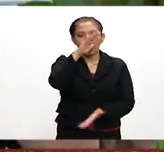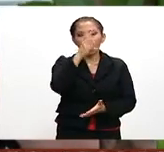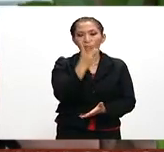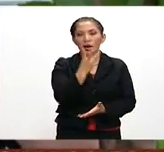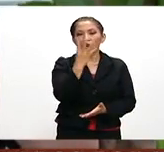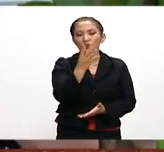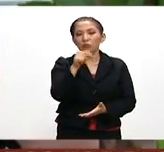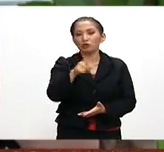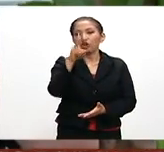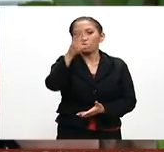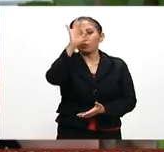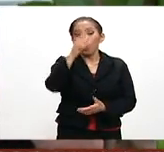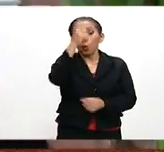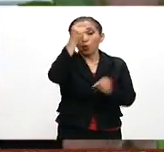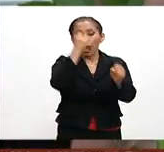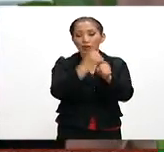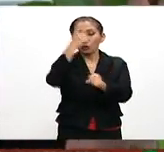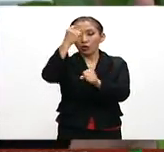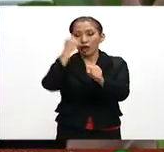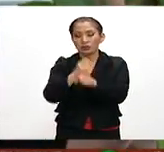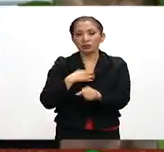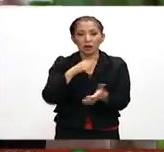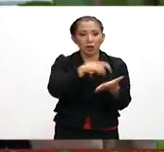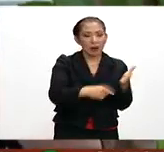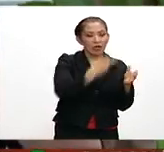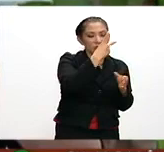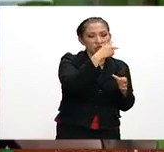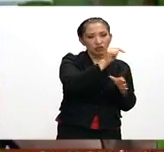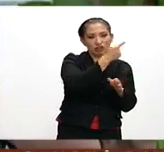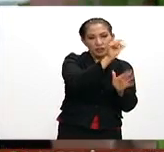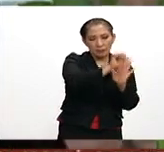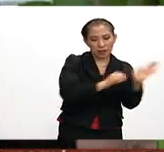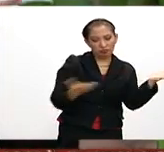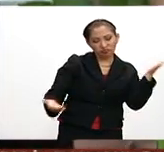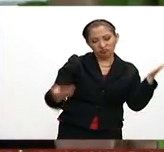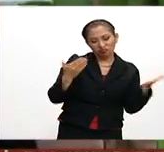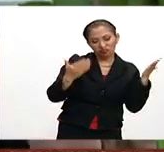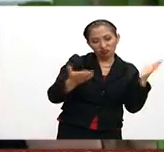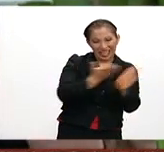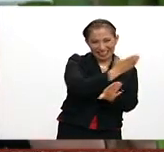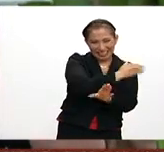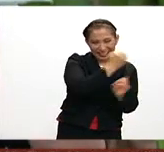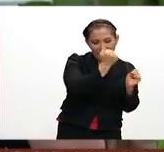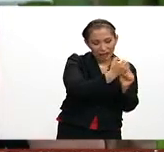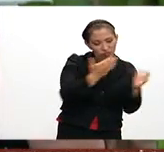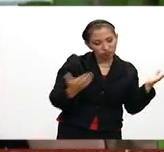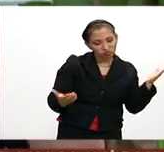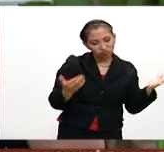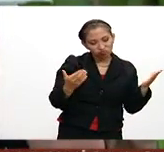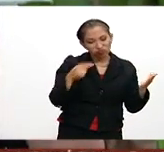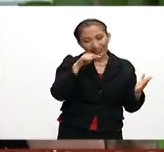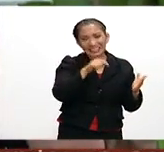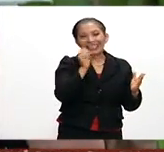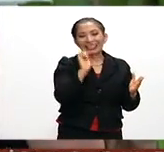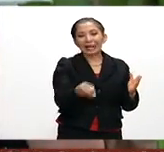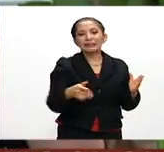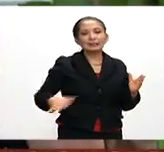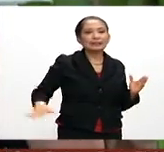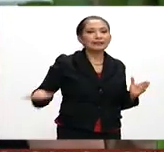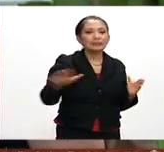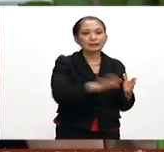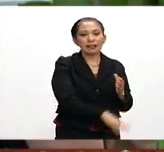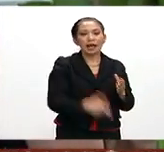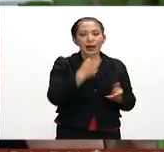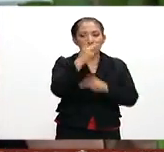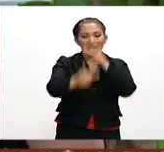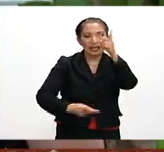.2% a tasa anual, si comparamos los últimos 12 meses respecto al periodo anterior, en todo lo que es el